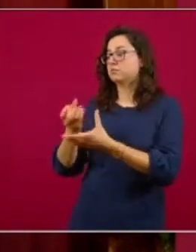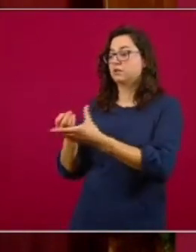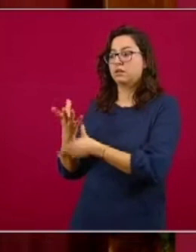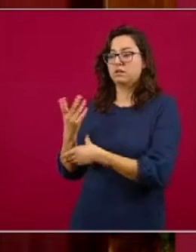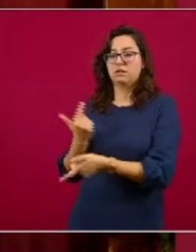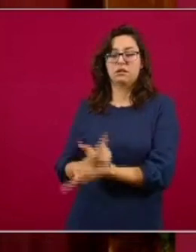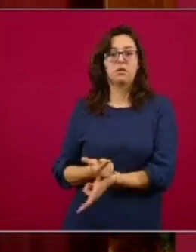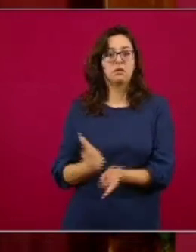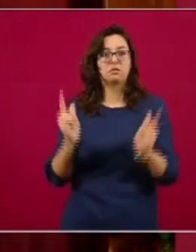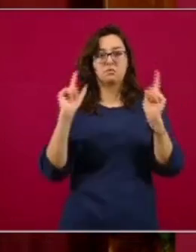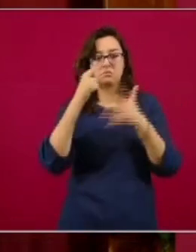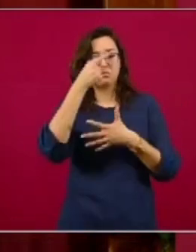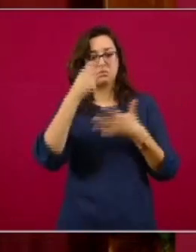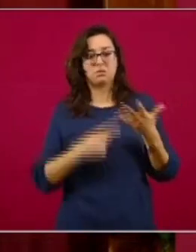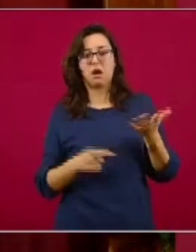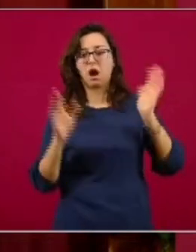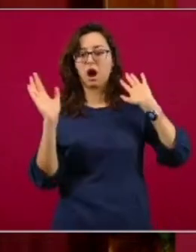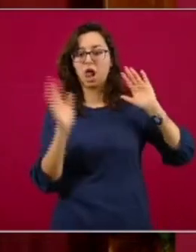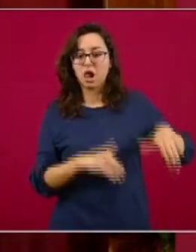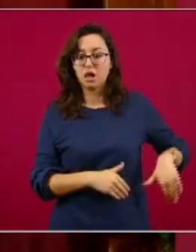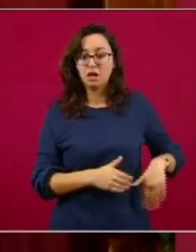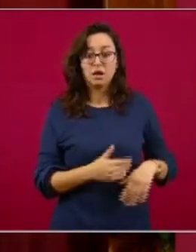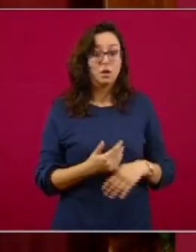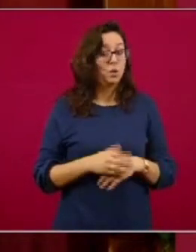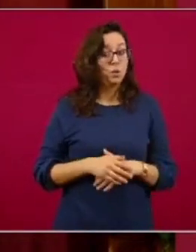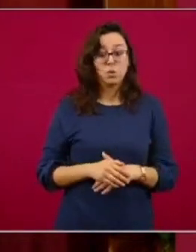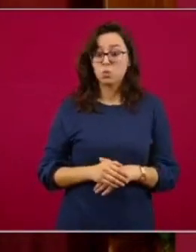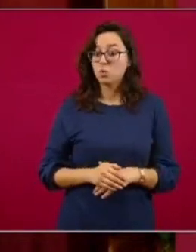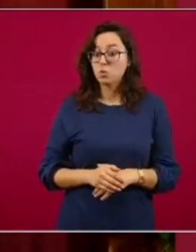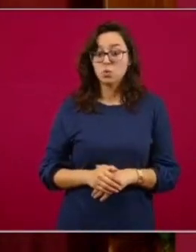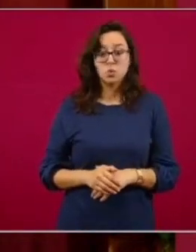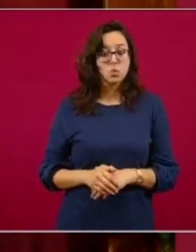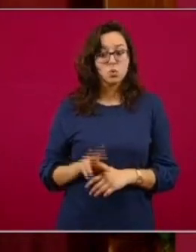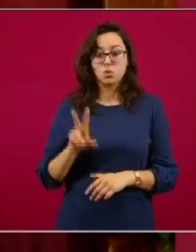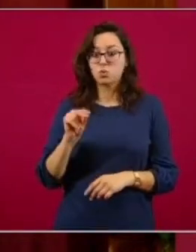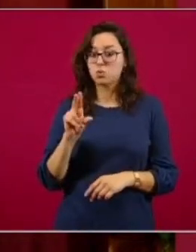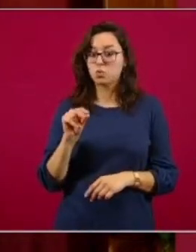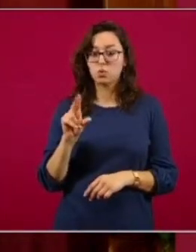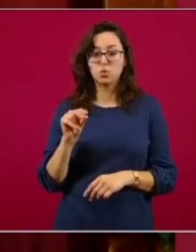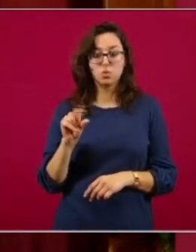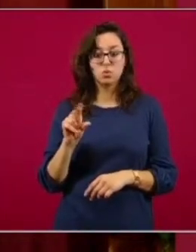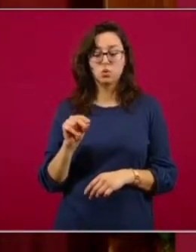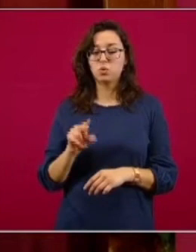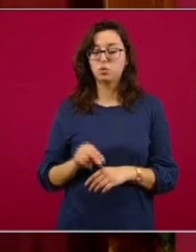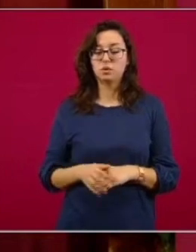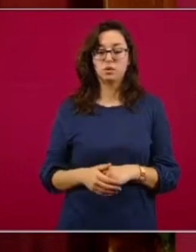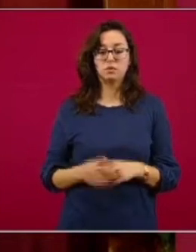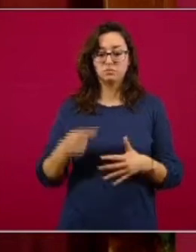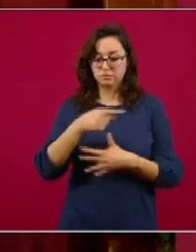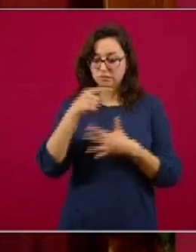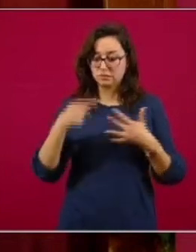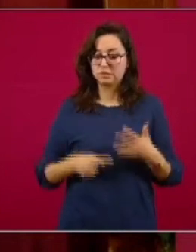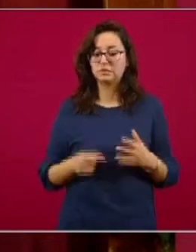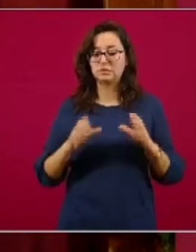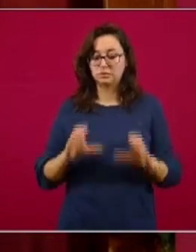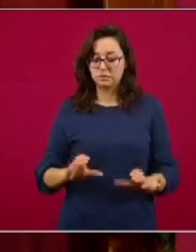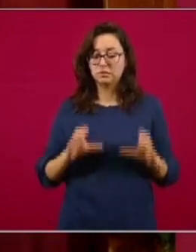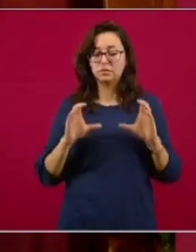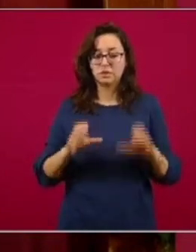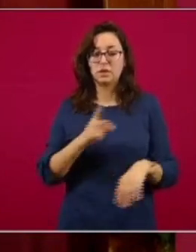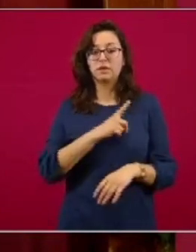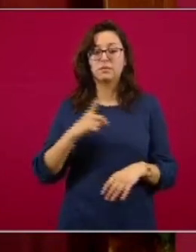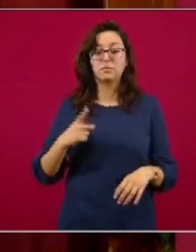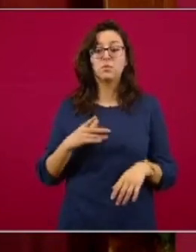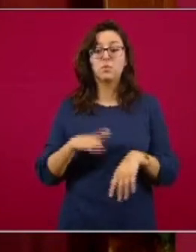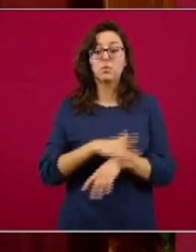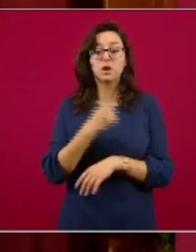puedo dejar de seguir todas las medidas precautorias para evitar el contagio. La